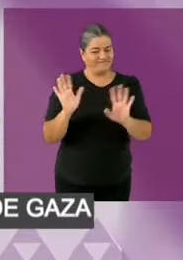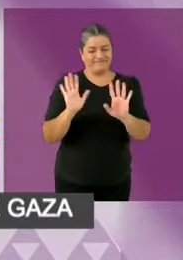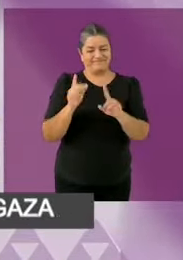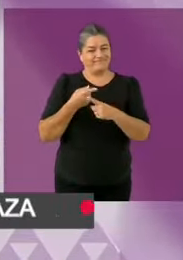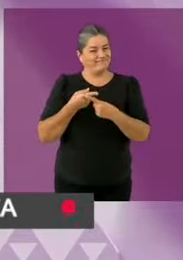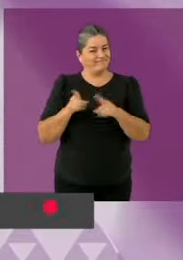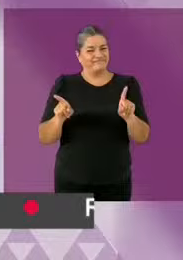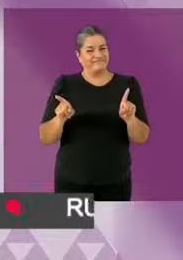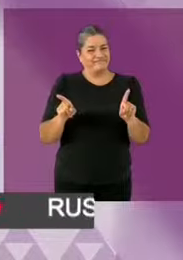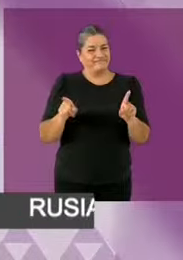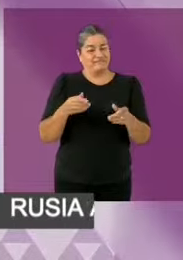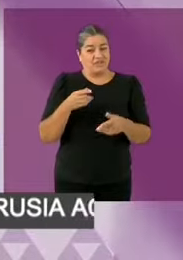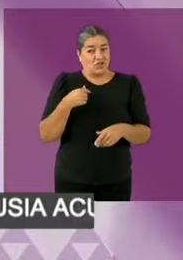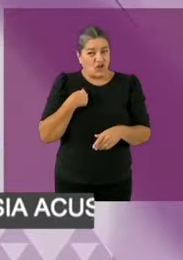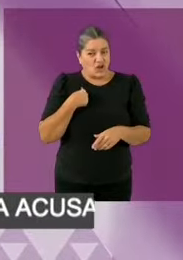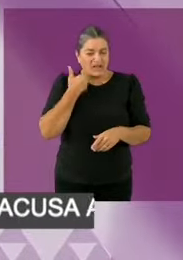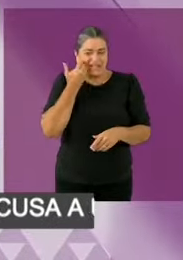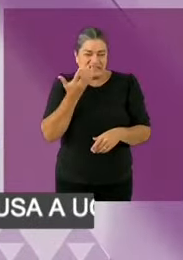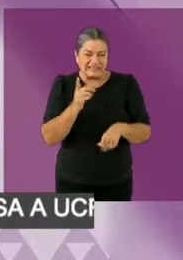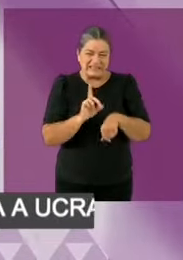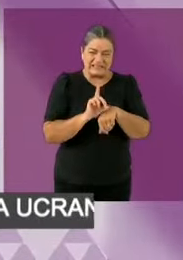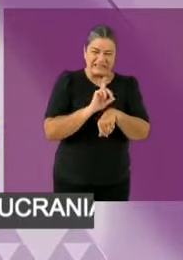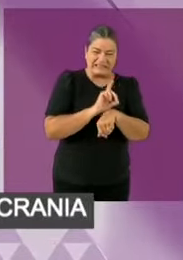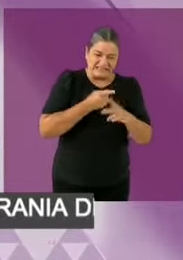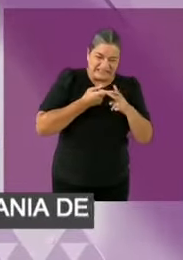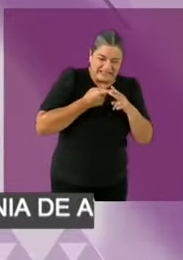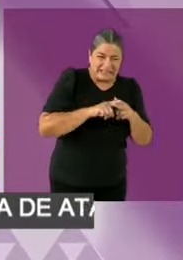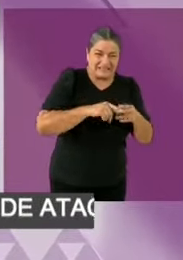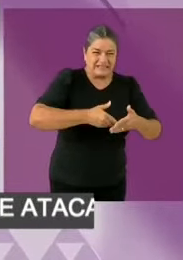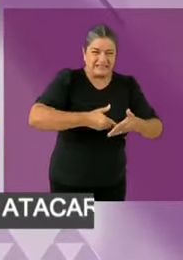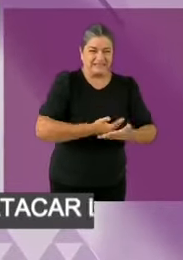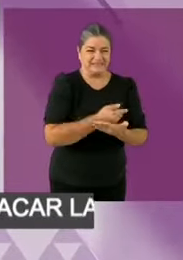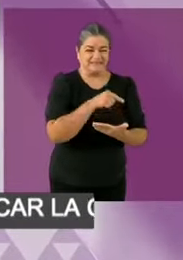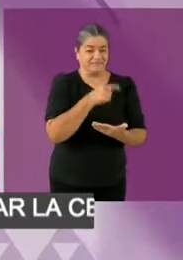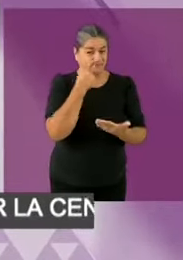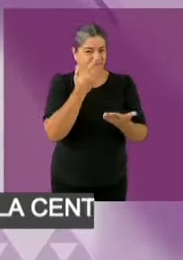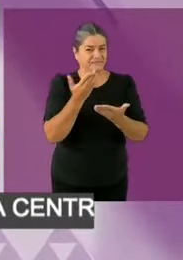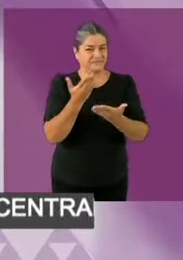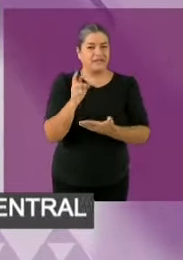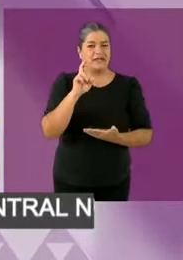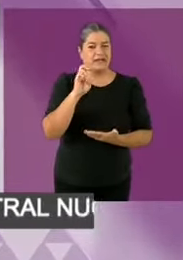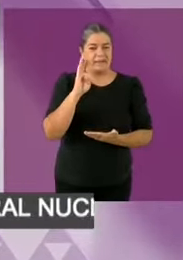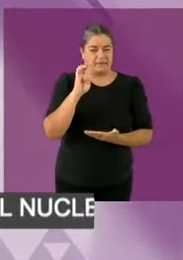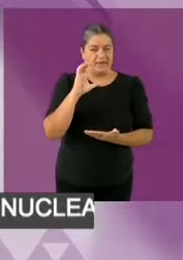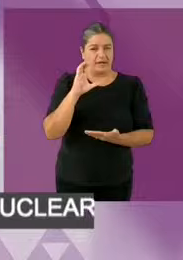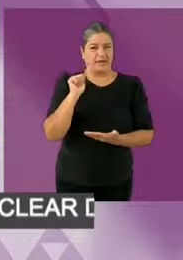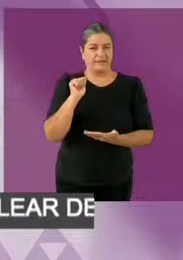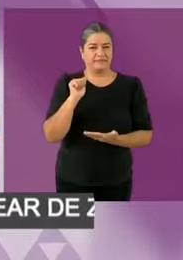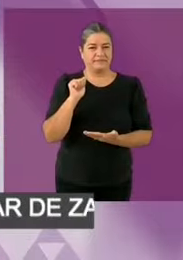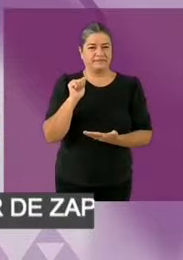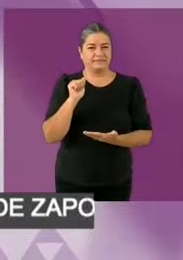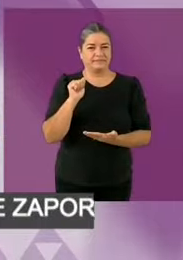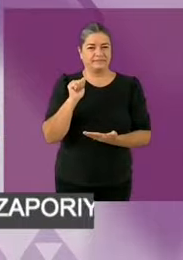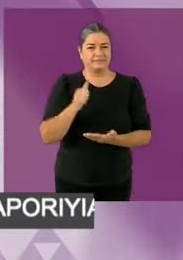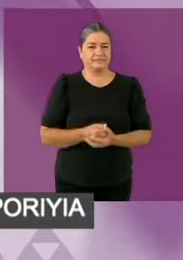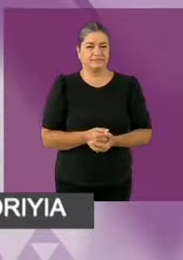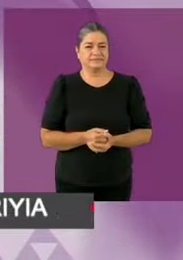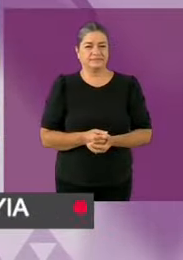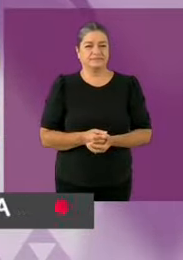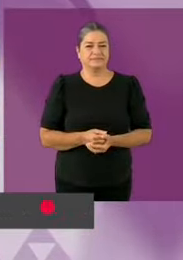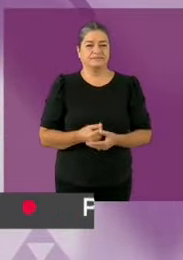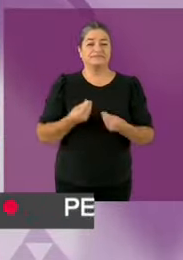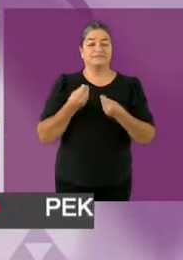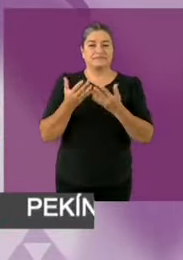pública. Lo hice en la Ciudad de México con excelentes resultados. Fortalecer la preparatoria o la educación media